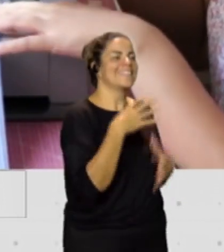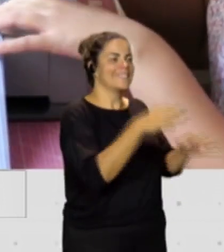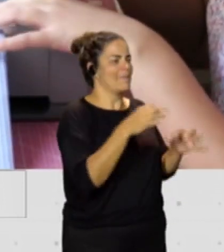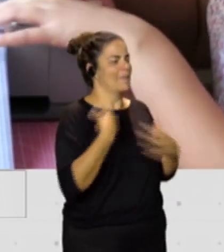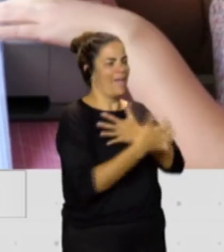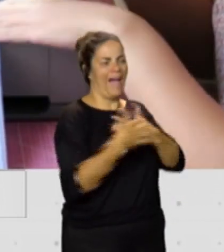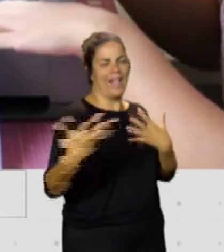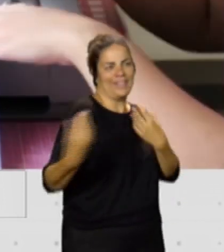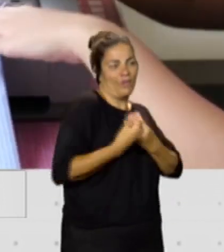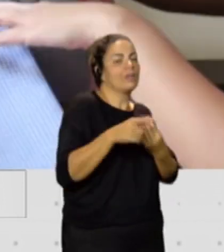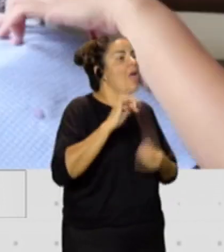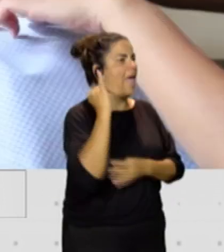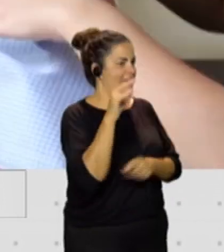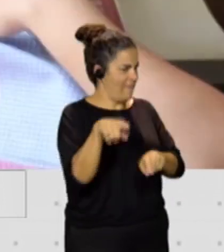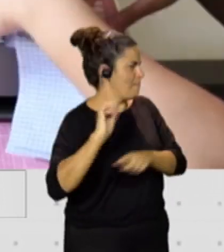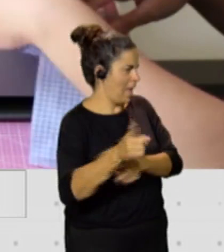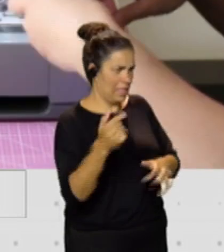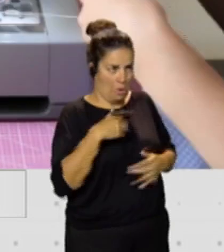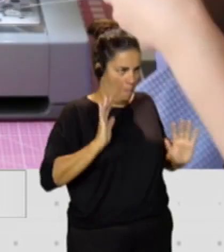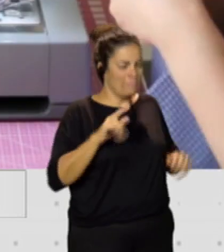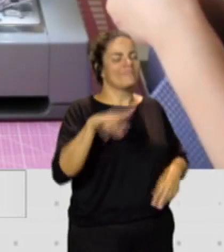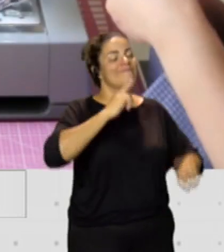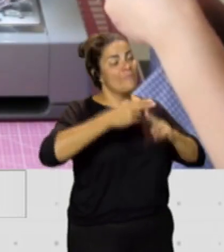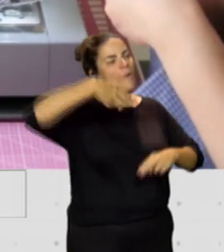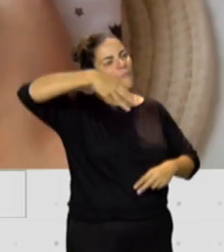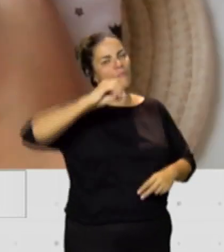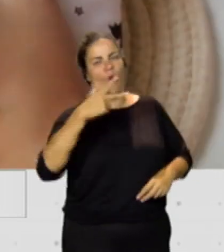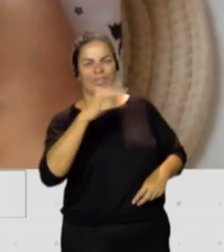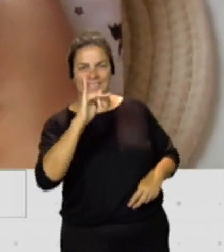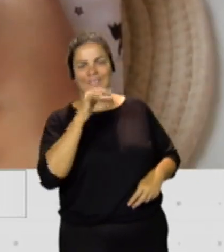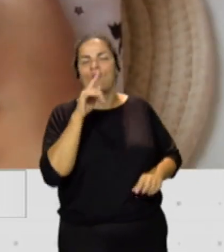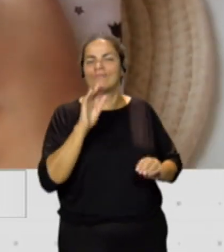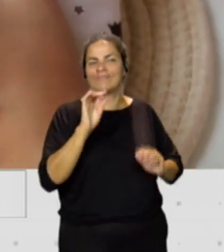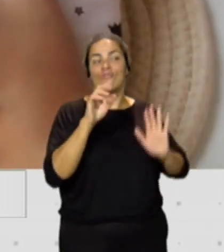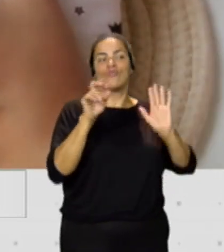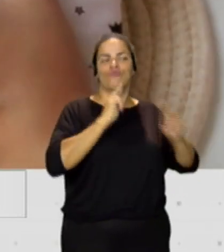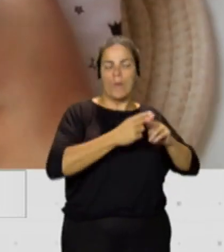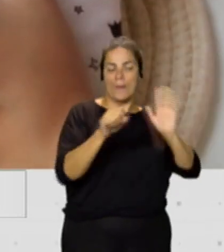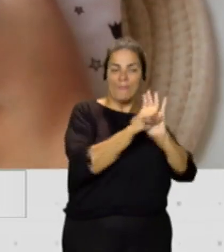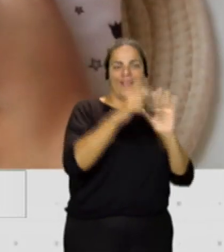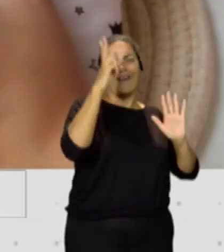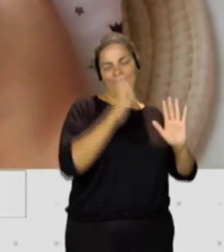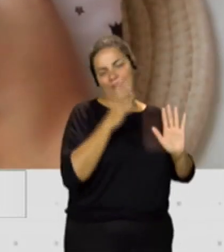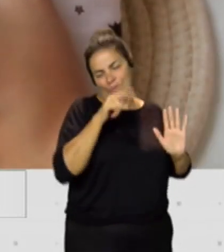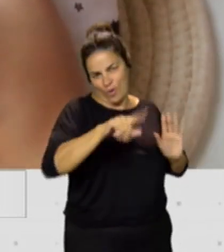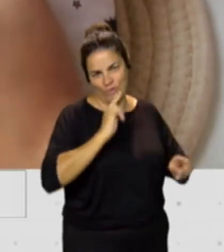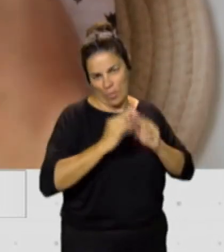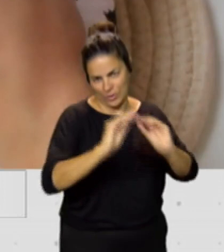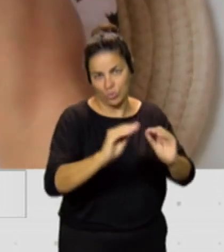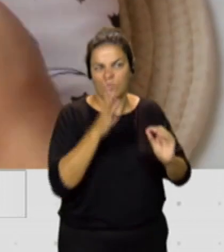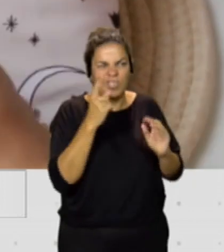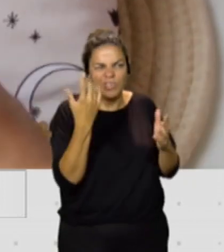es la jefa, realmente, no yo. Y ella se llama Mochi y es la inspiración de la marca, por eso tiene todo como mucho de gato. Y vemos esos